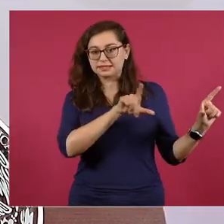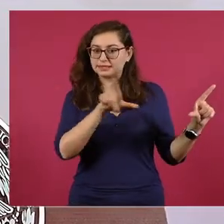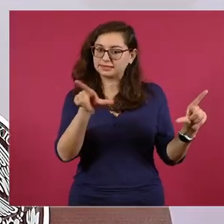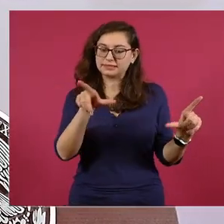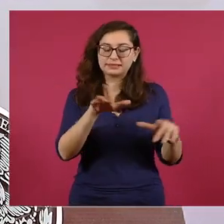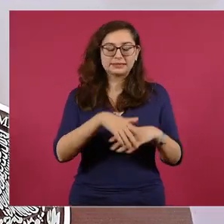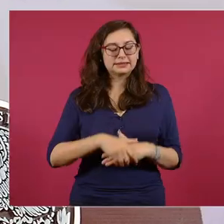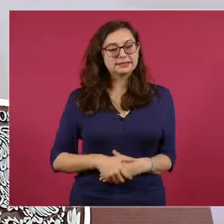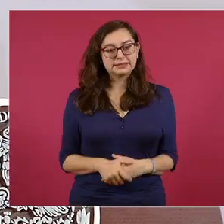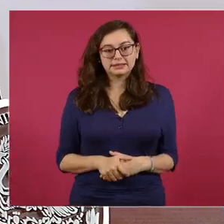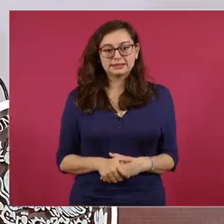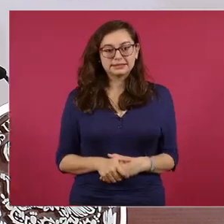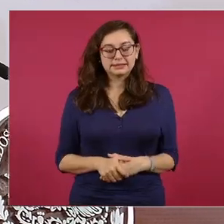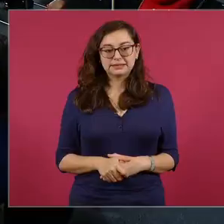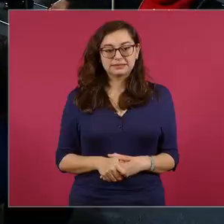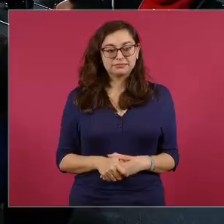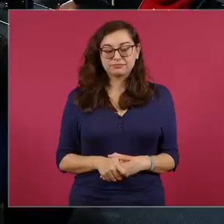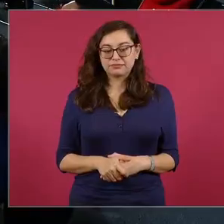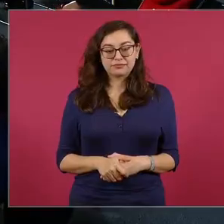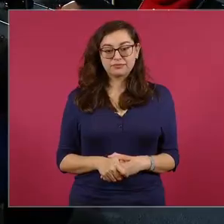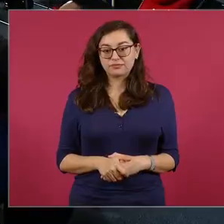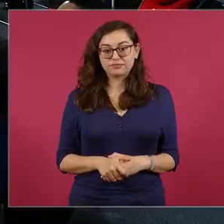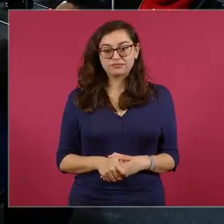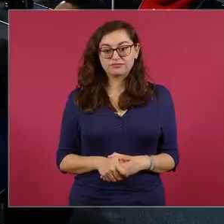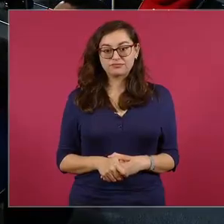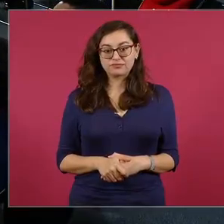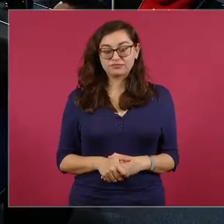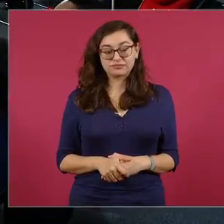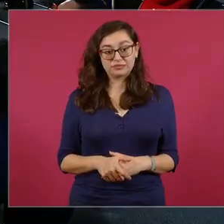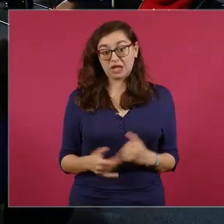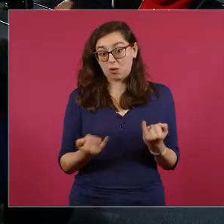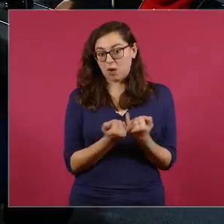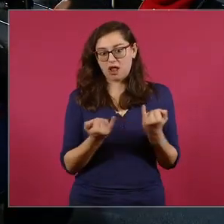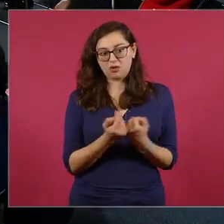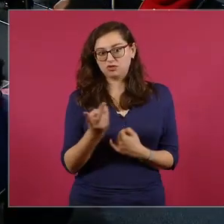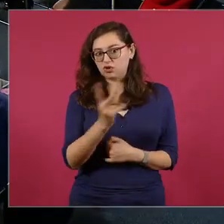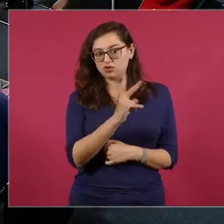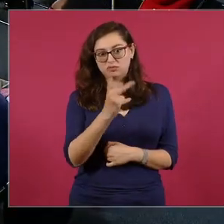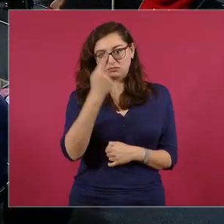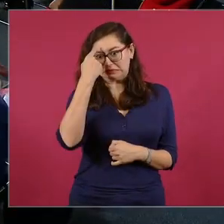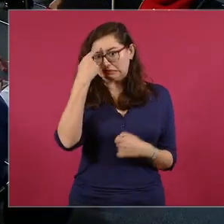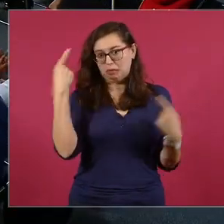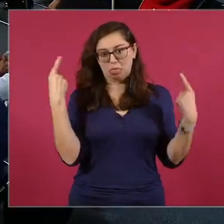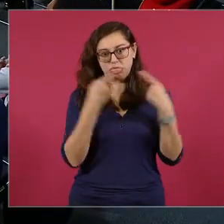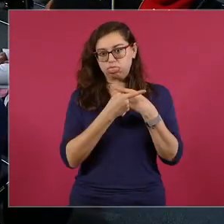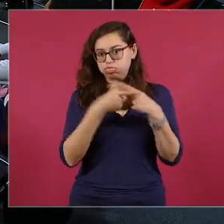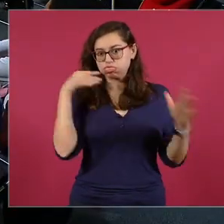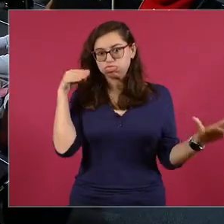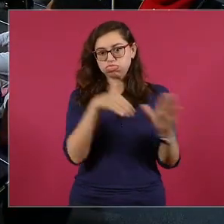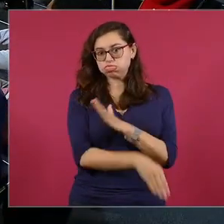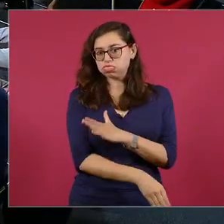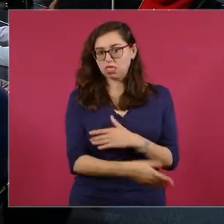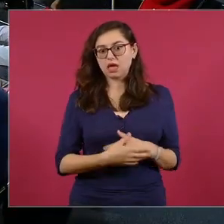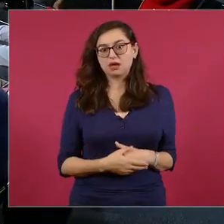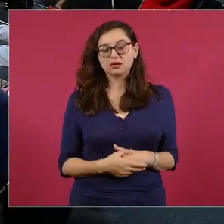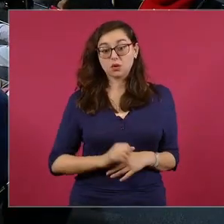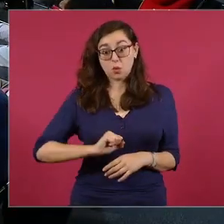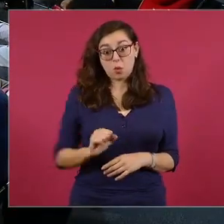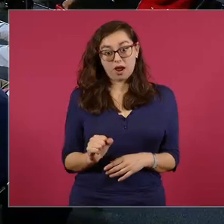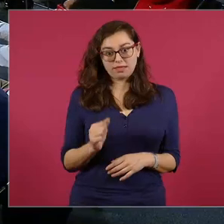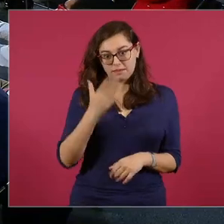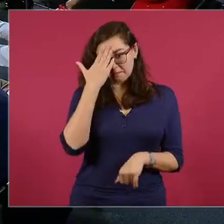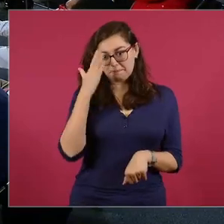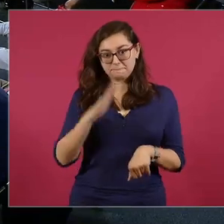yo creo que bueno ahí se van pero son para guardarlos y por cierto